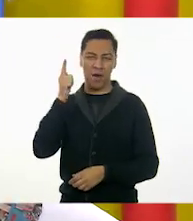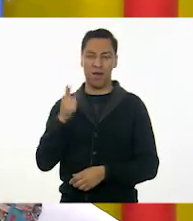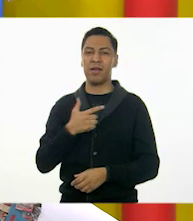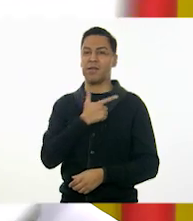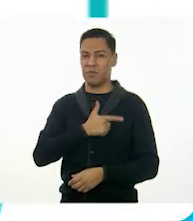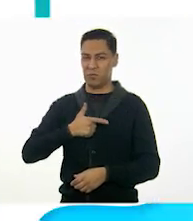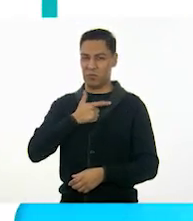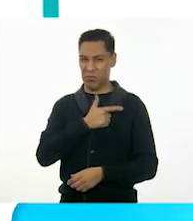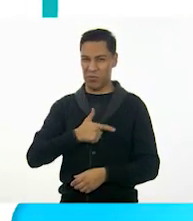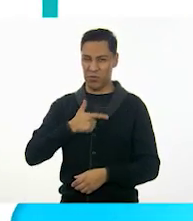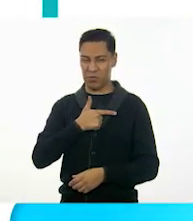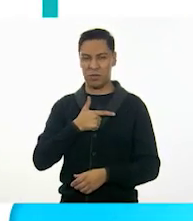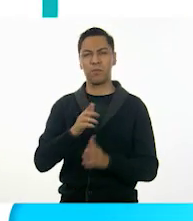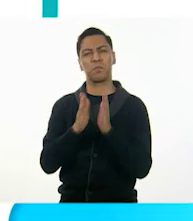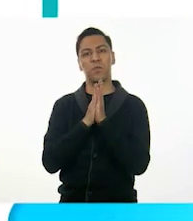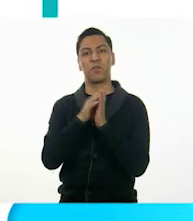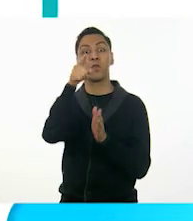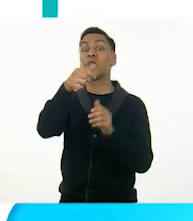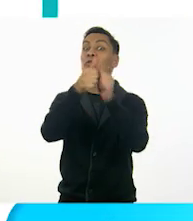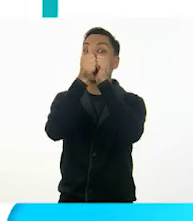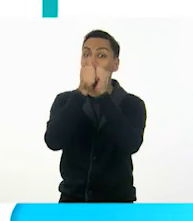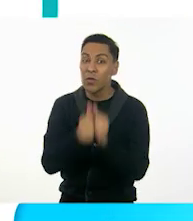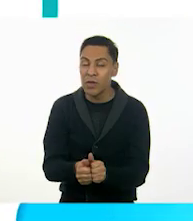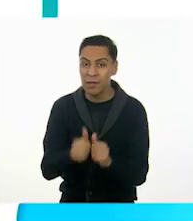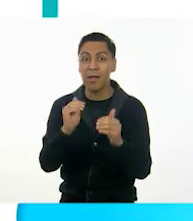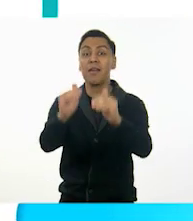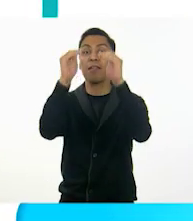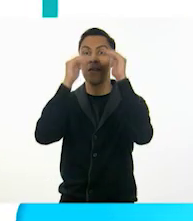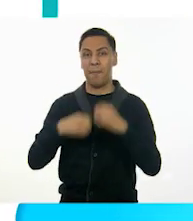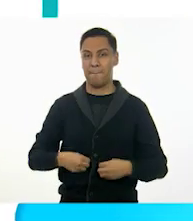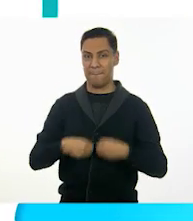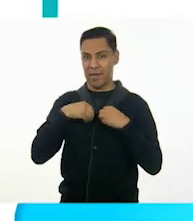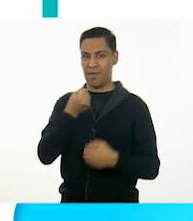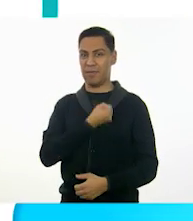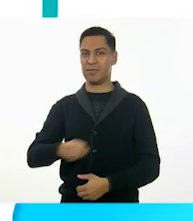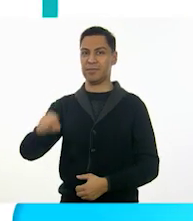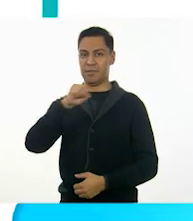nosotros. No se vayan porque continuamos con Vida Saludable.